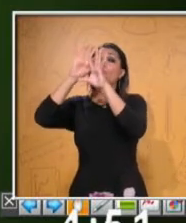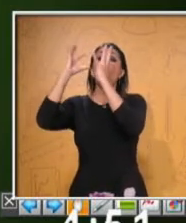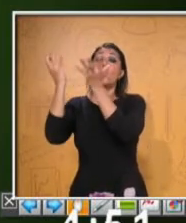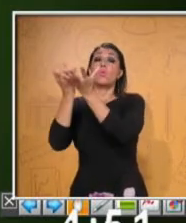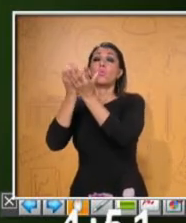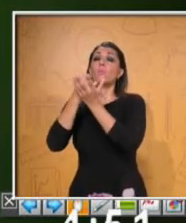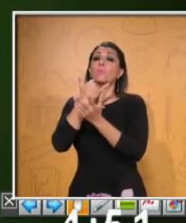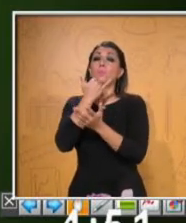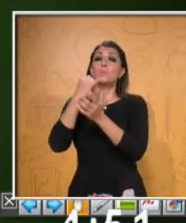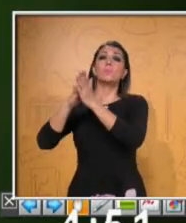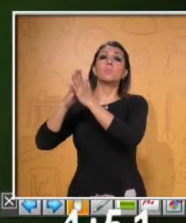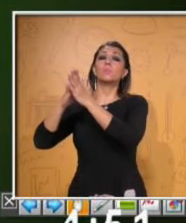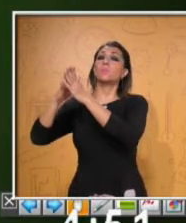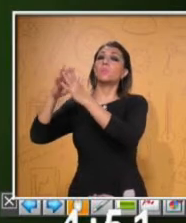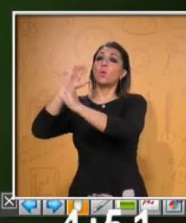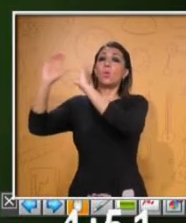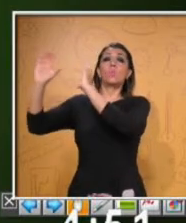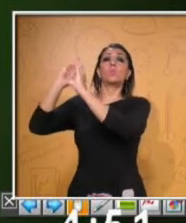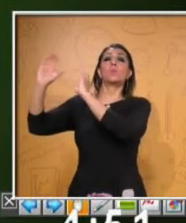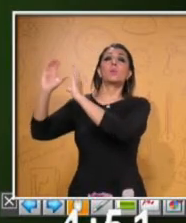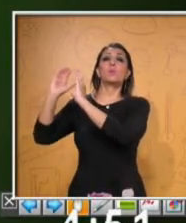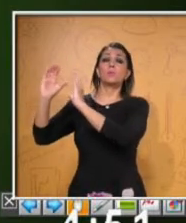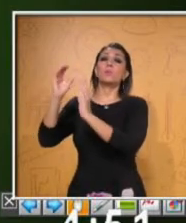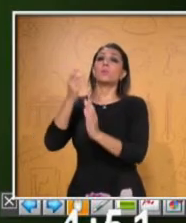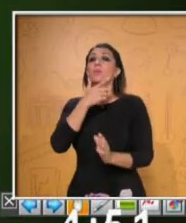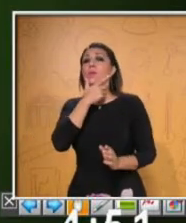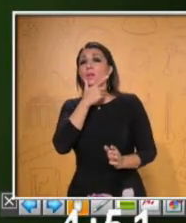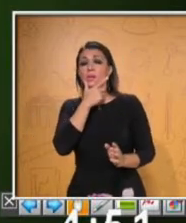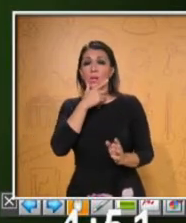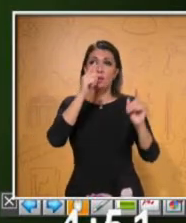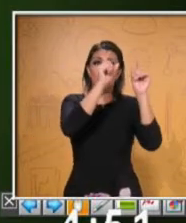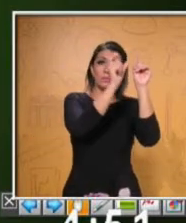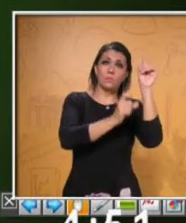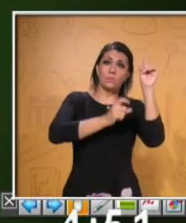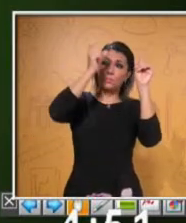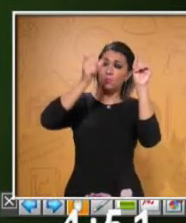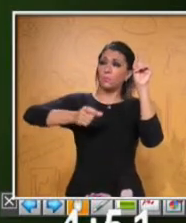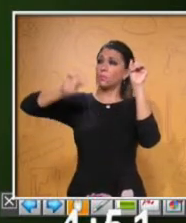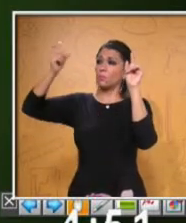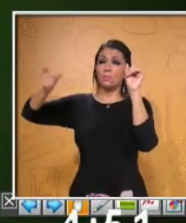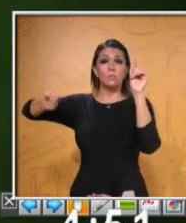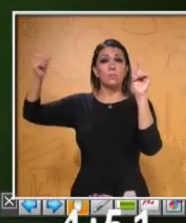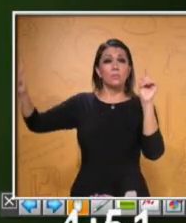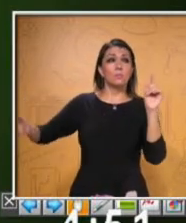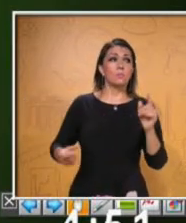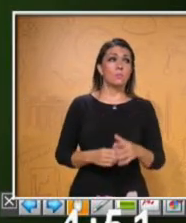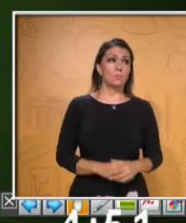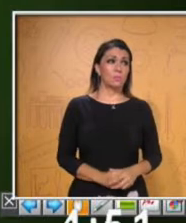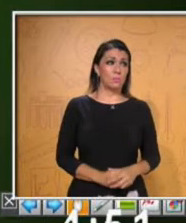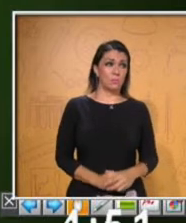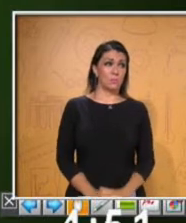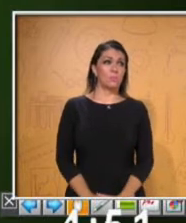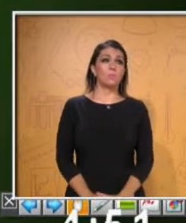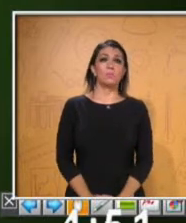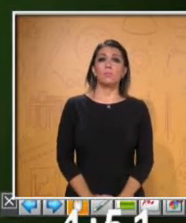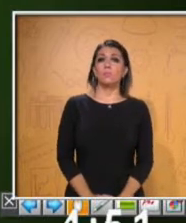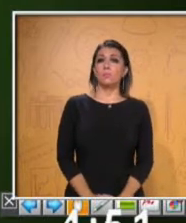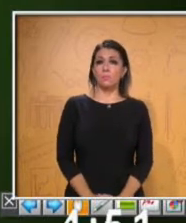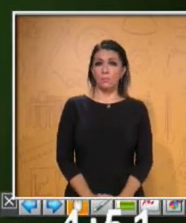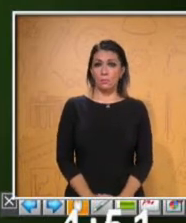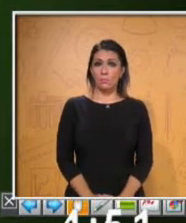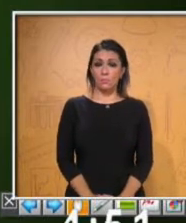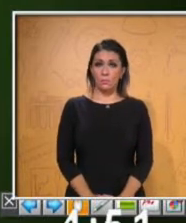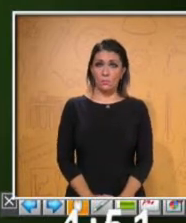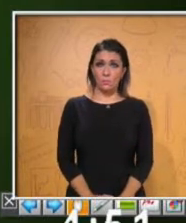mundo, communicate, comunicación, and English, inglés. more than 7,000 languages are spoken